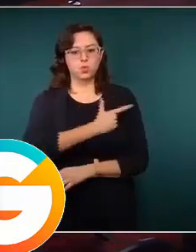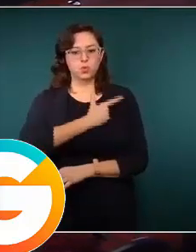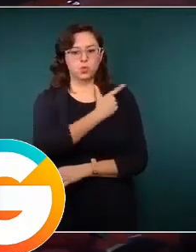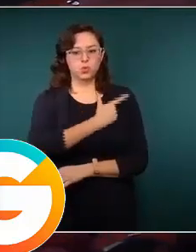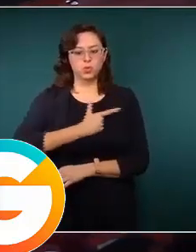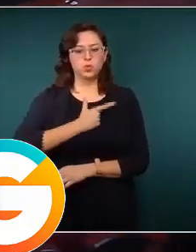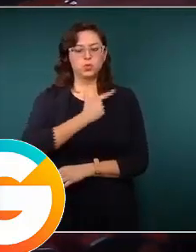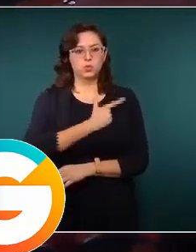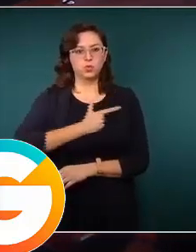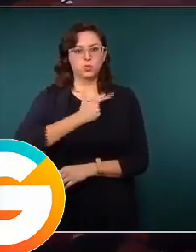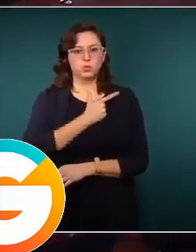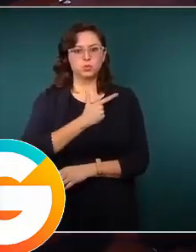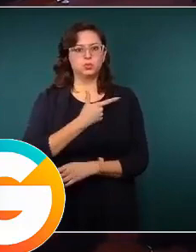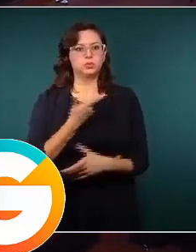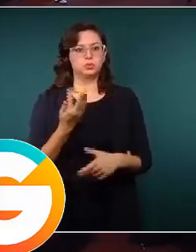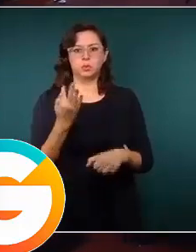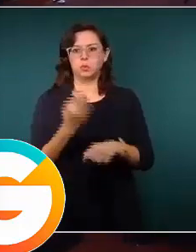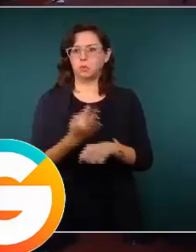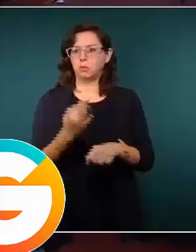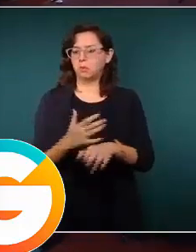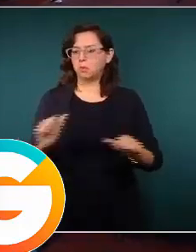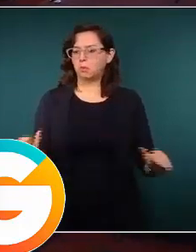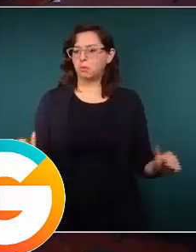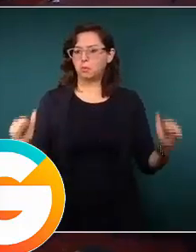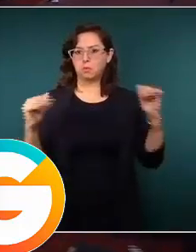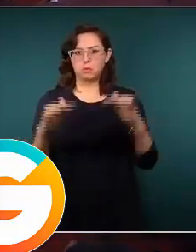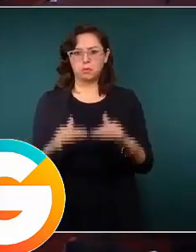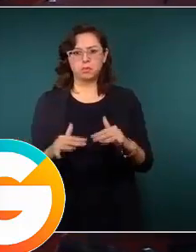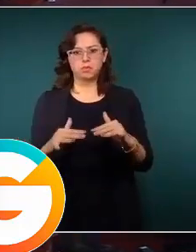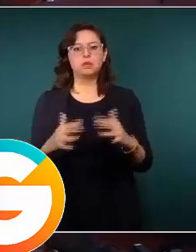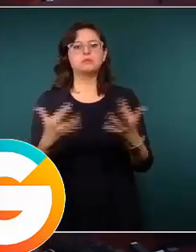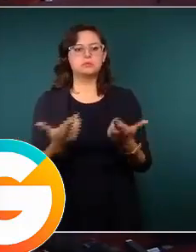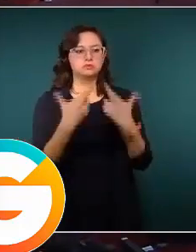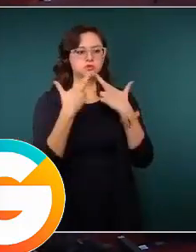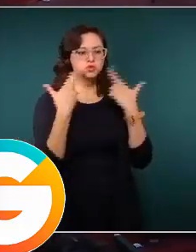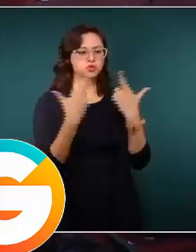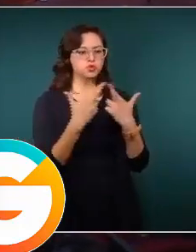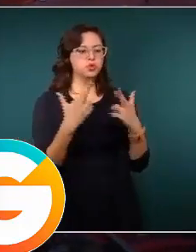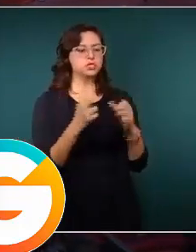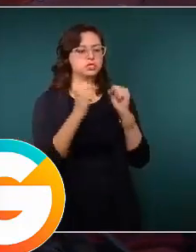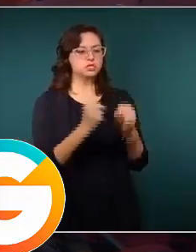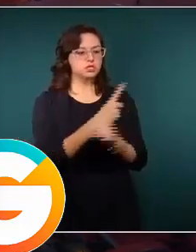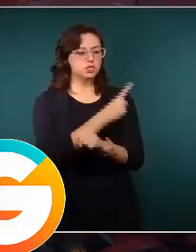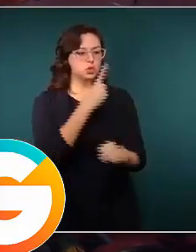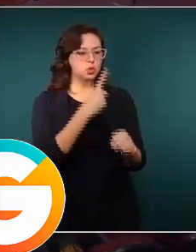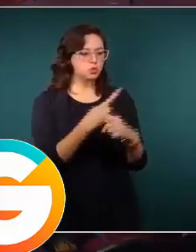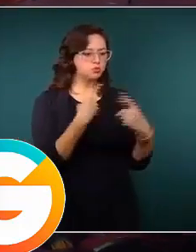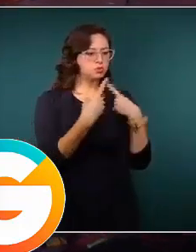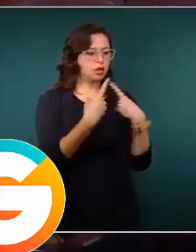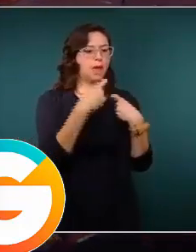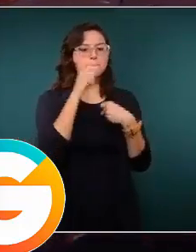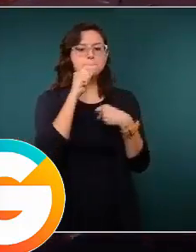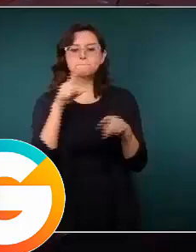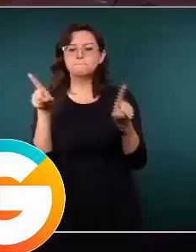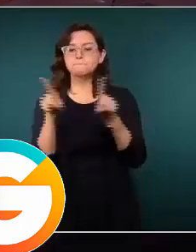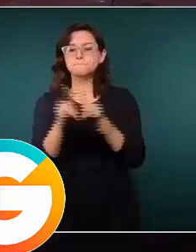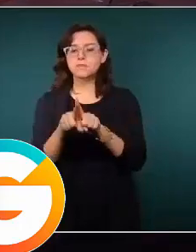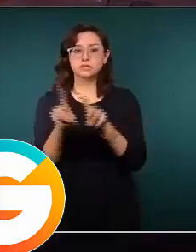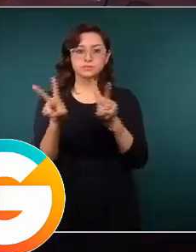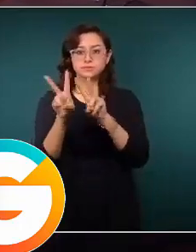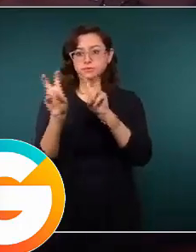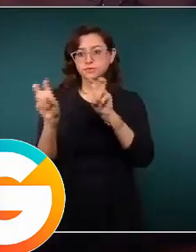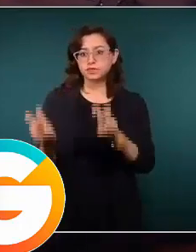podamos tener esta reunión, tanto para evaluar las acciones en materia de seguridad como las acciones en materia